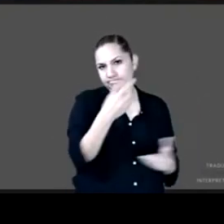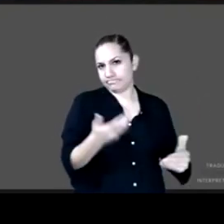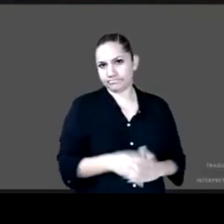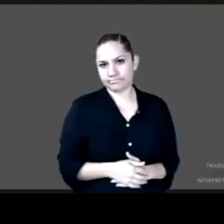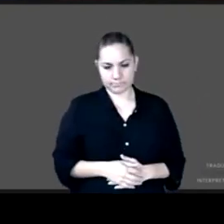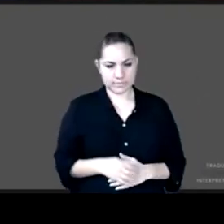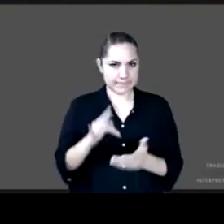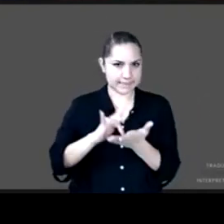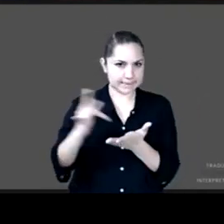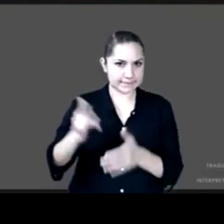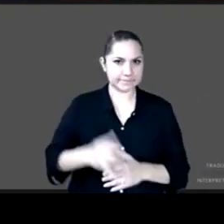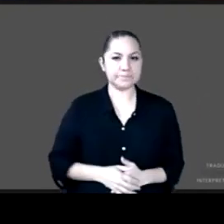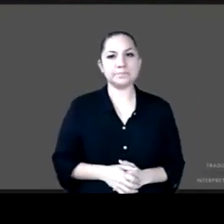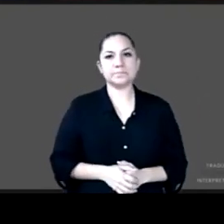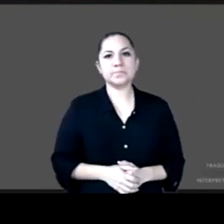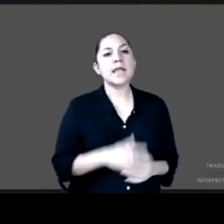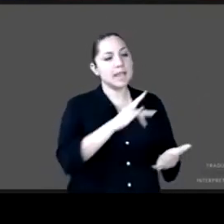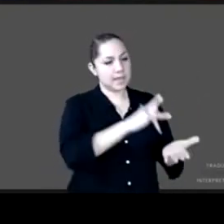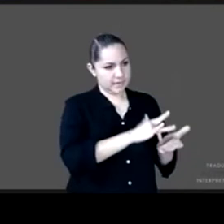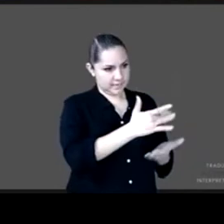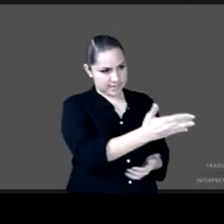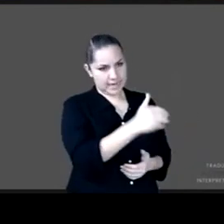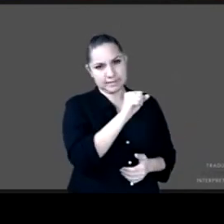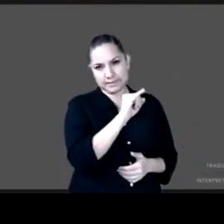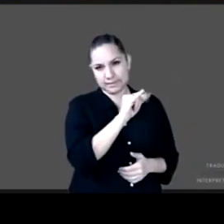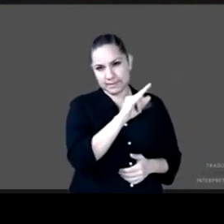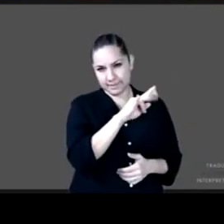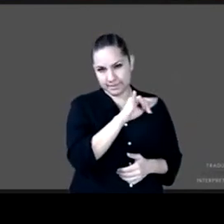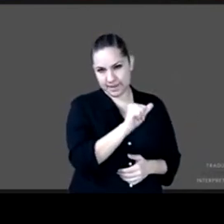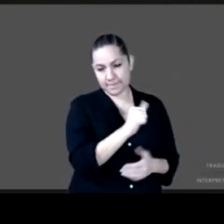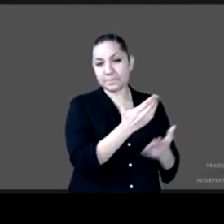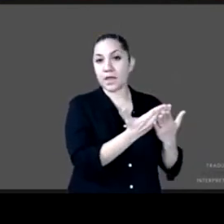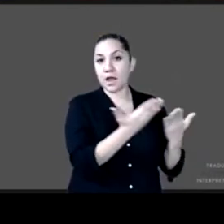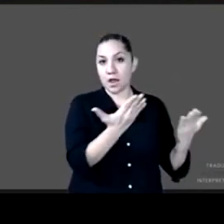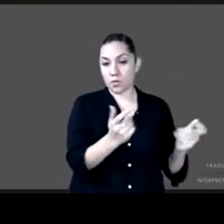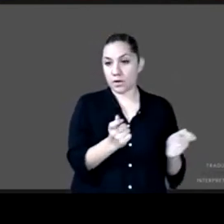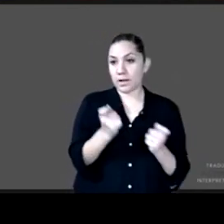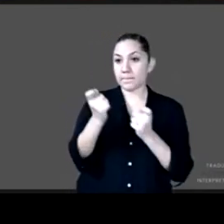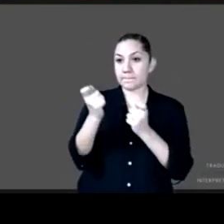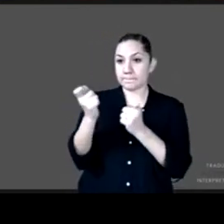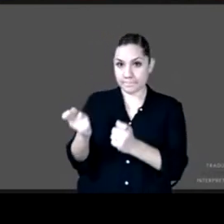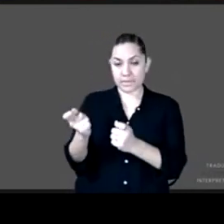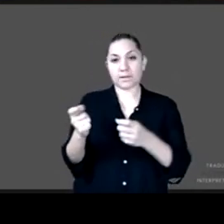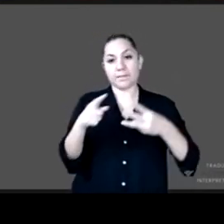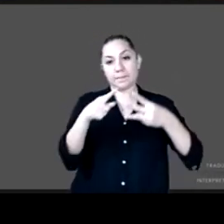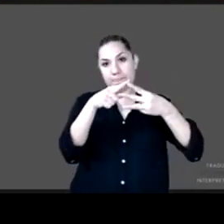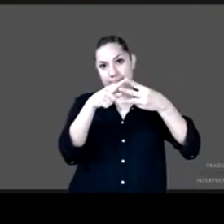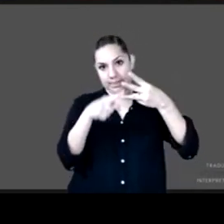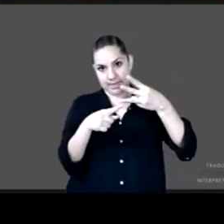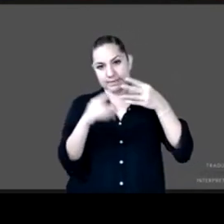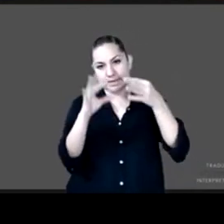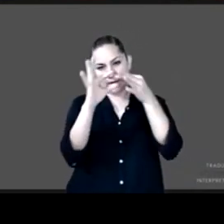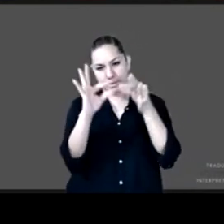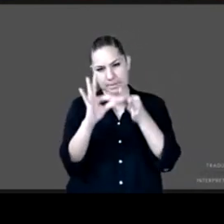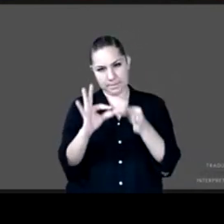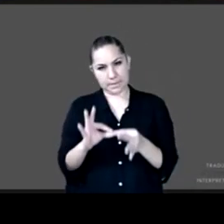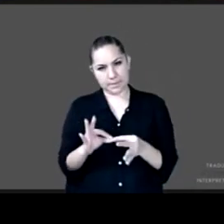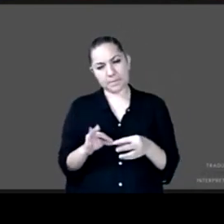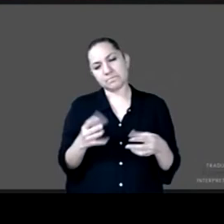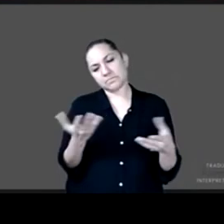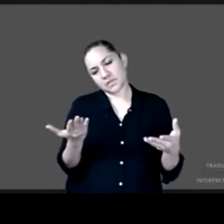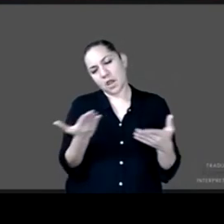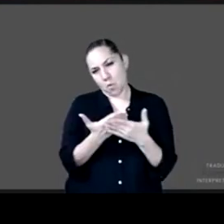muchas gracias Silvia pues ahora pasamos a la tercera ronda es una ronda distinta en su